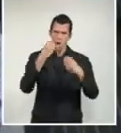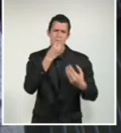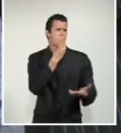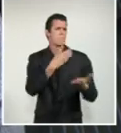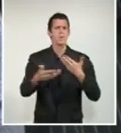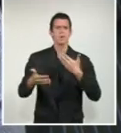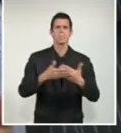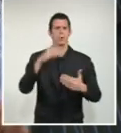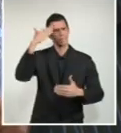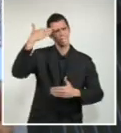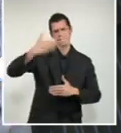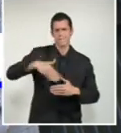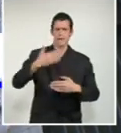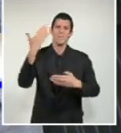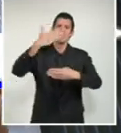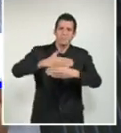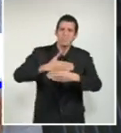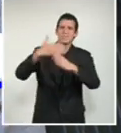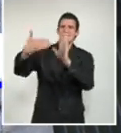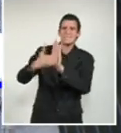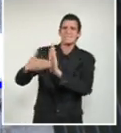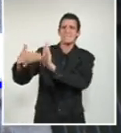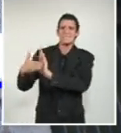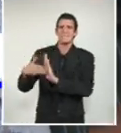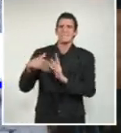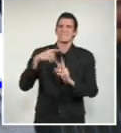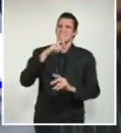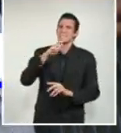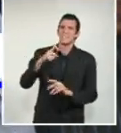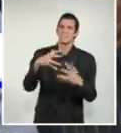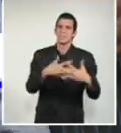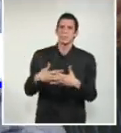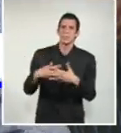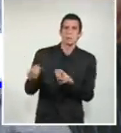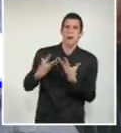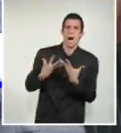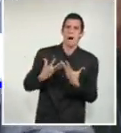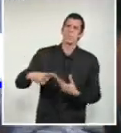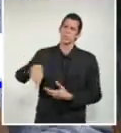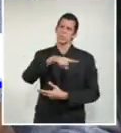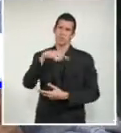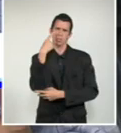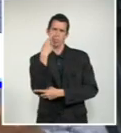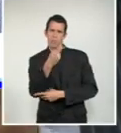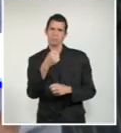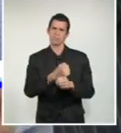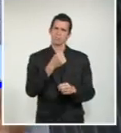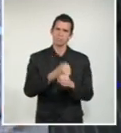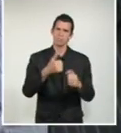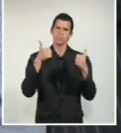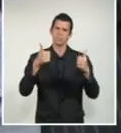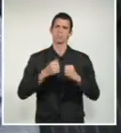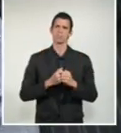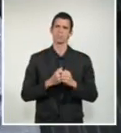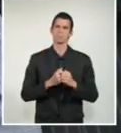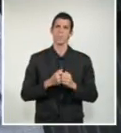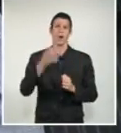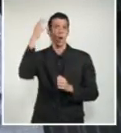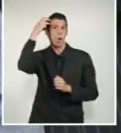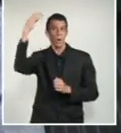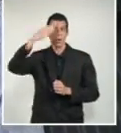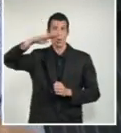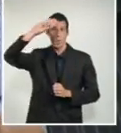Por todo eso, nosotros le reiteramos siempre la plena confianza que tiene la dirección de la revolución,